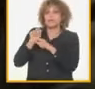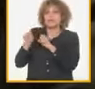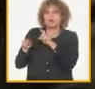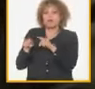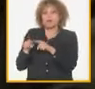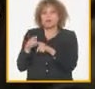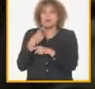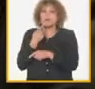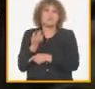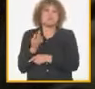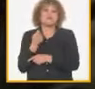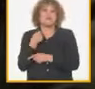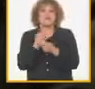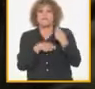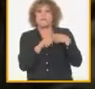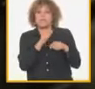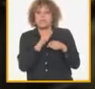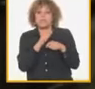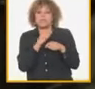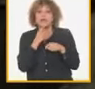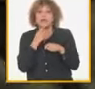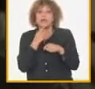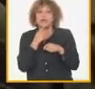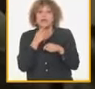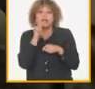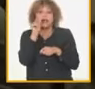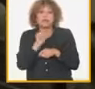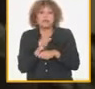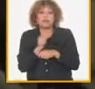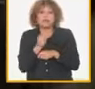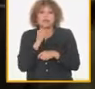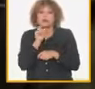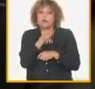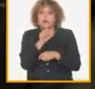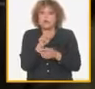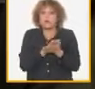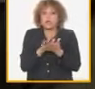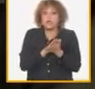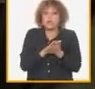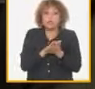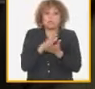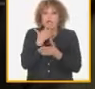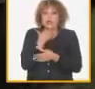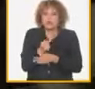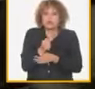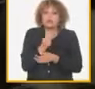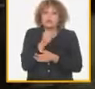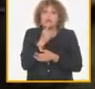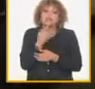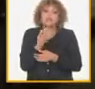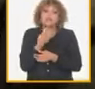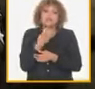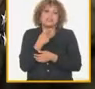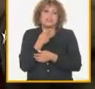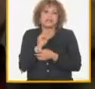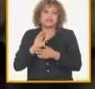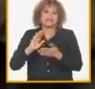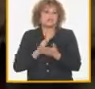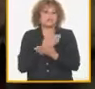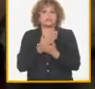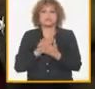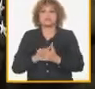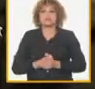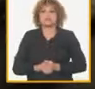a consumir y es aceptada tampoco va haber oferta para que entre o se o